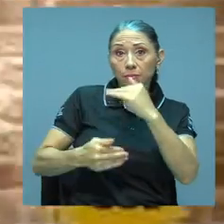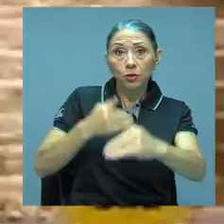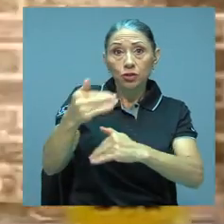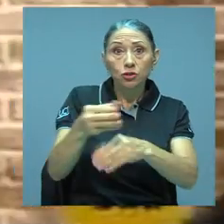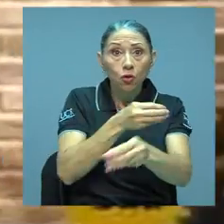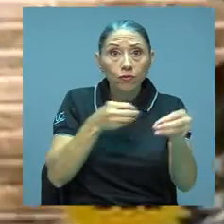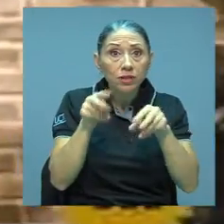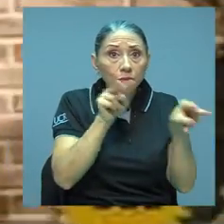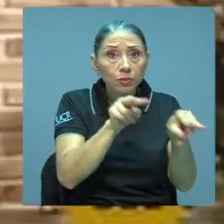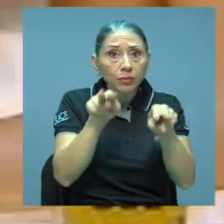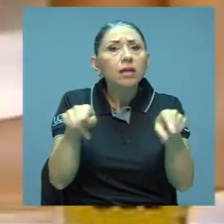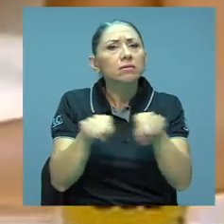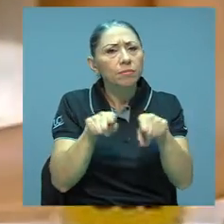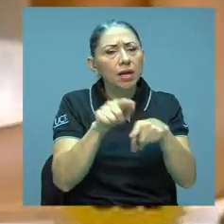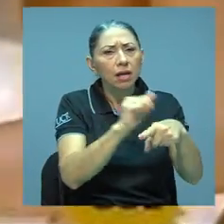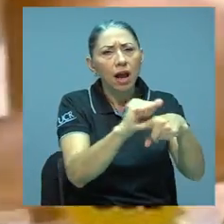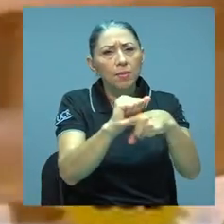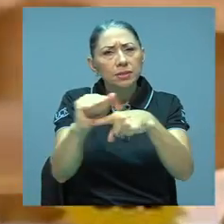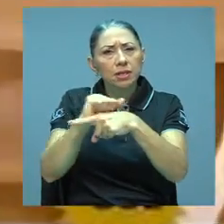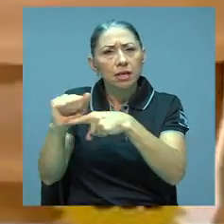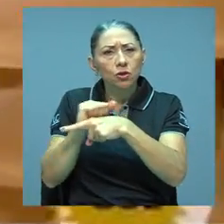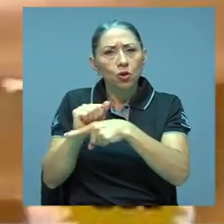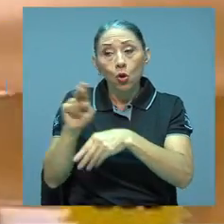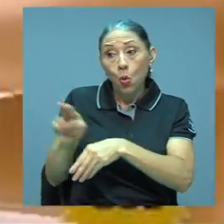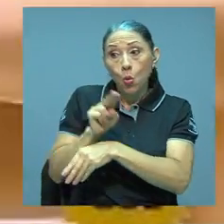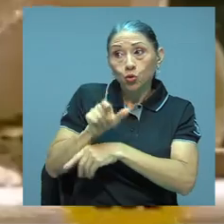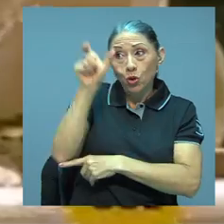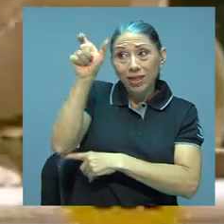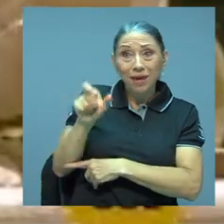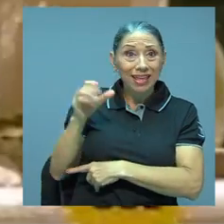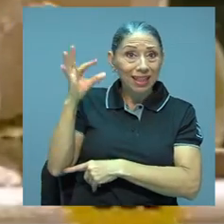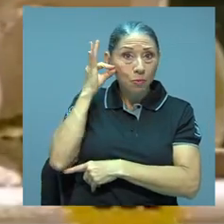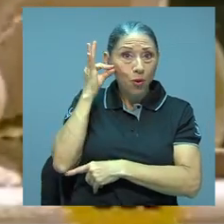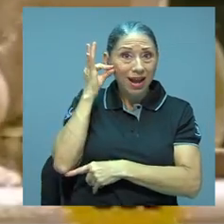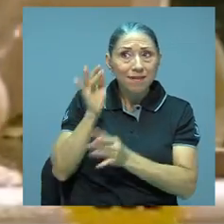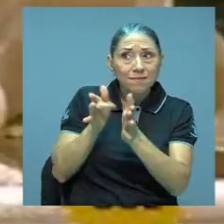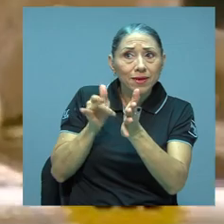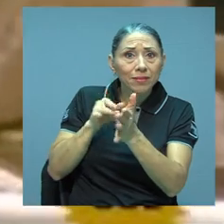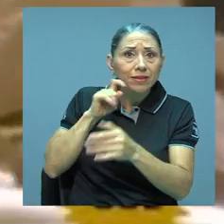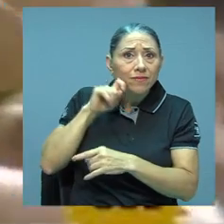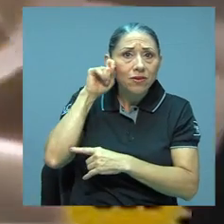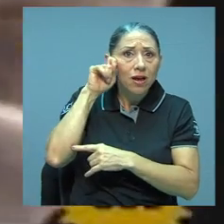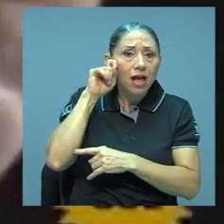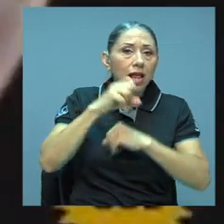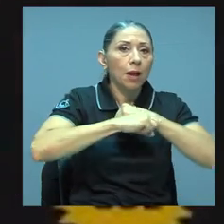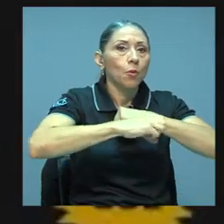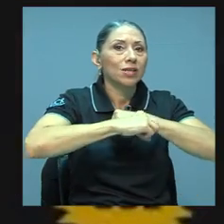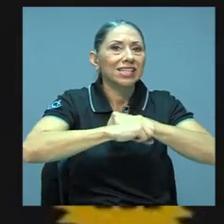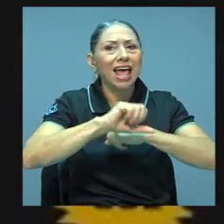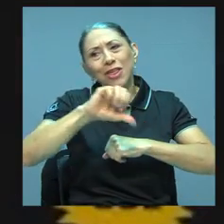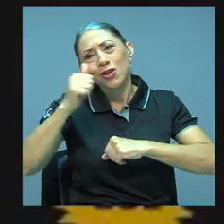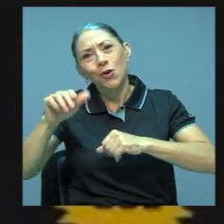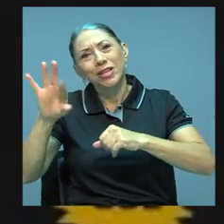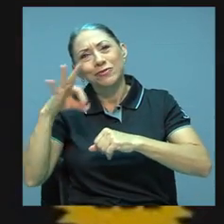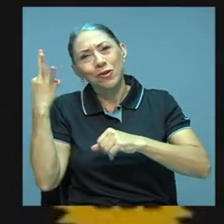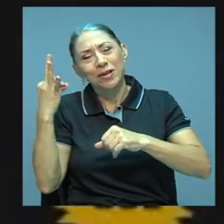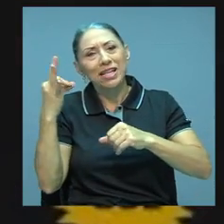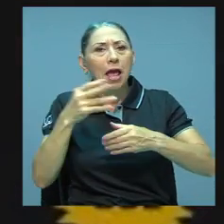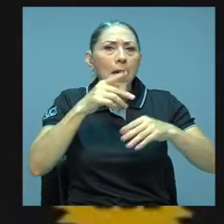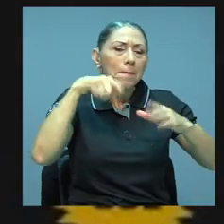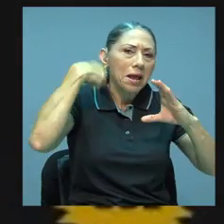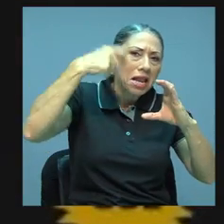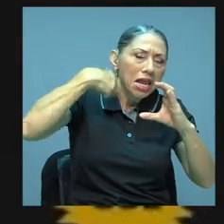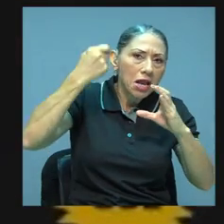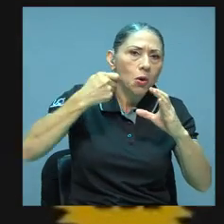observatorio también brinda capacitaciones sobre el uso sexista de la imagen de la mujer en la publicidad y demás formatos como películas, novelas,